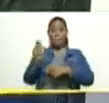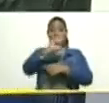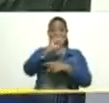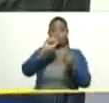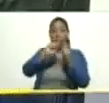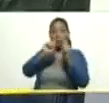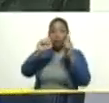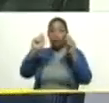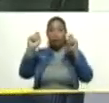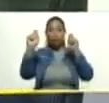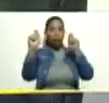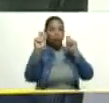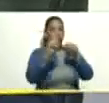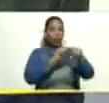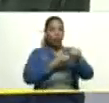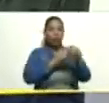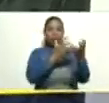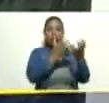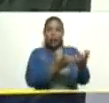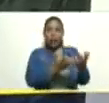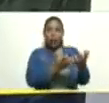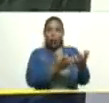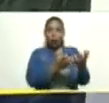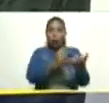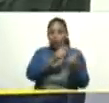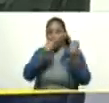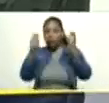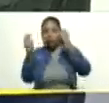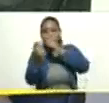entre la época seca y la época lluviosa.